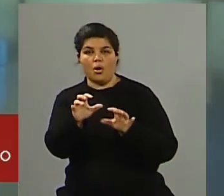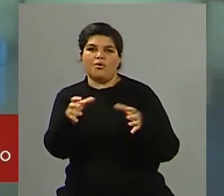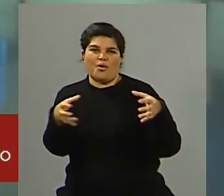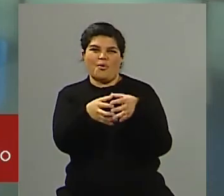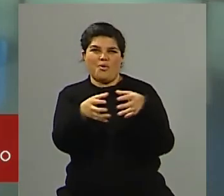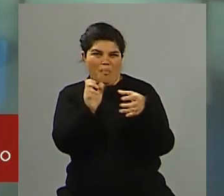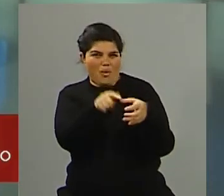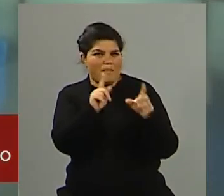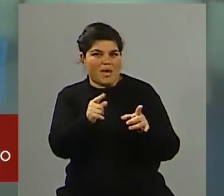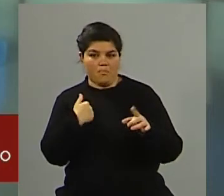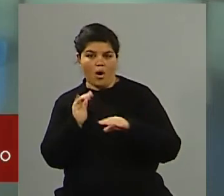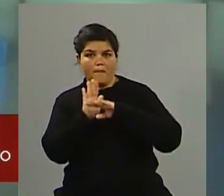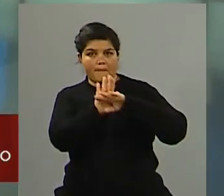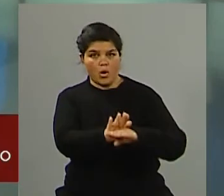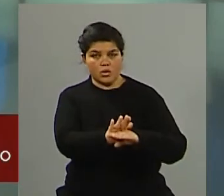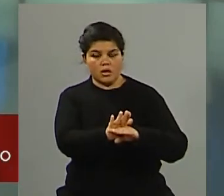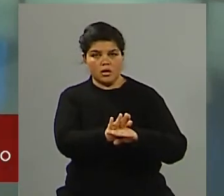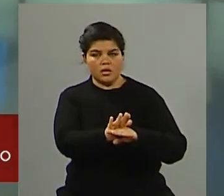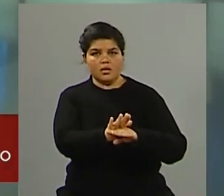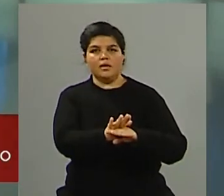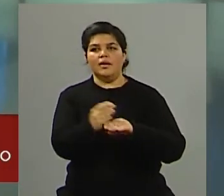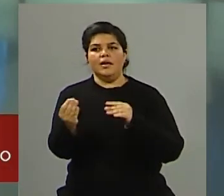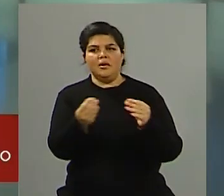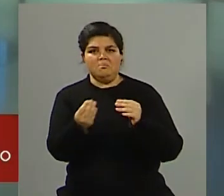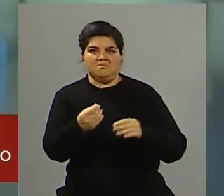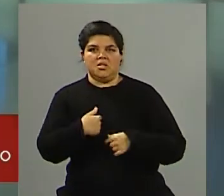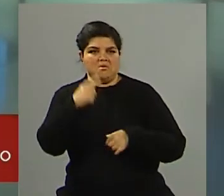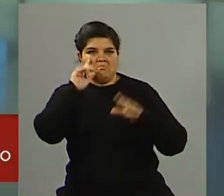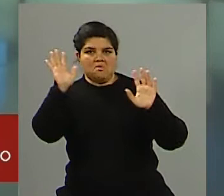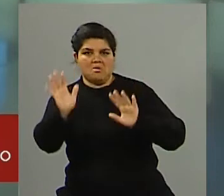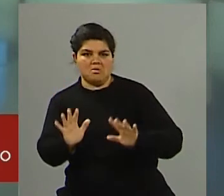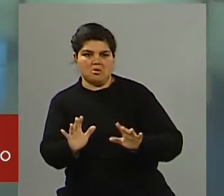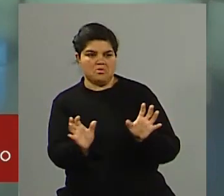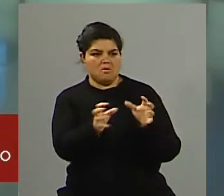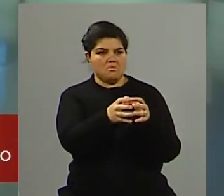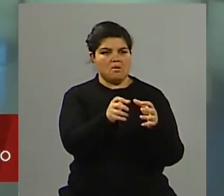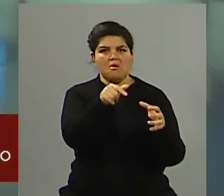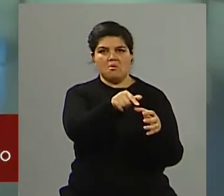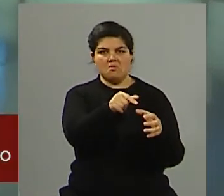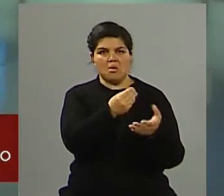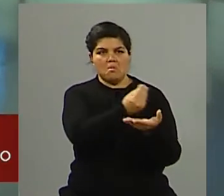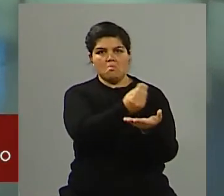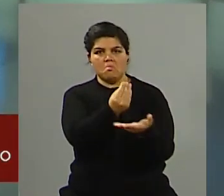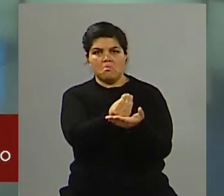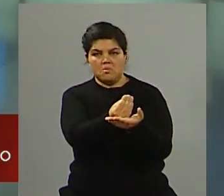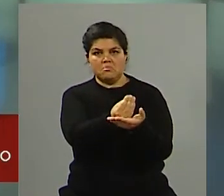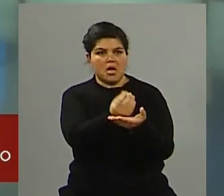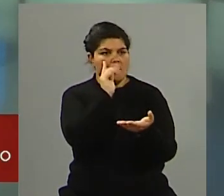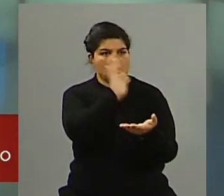obviamente, una realidad de desconocimiento de nuestros candidatos frente a las otras dos alternativas, a las otras dos más grandes.